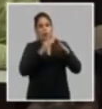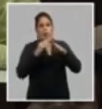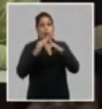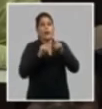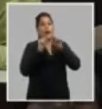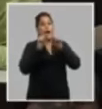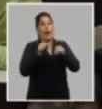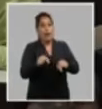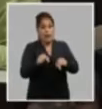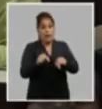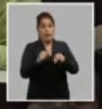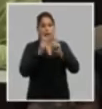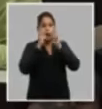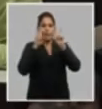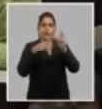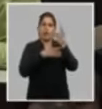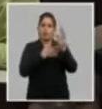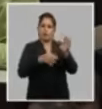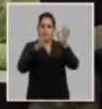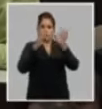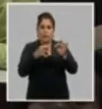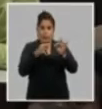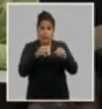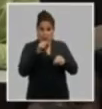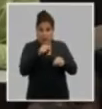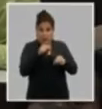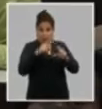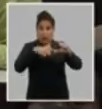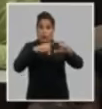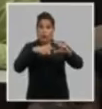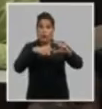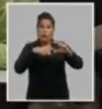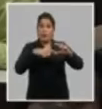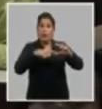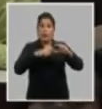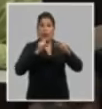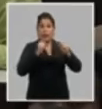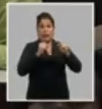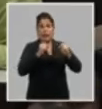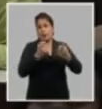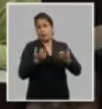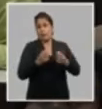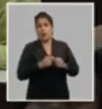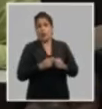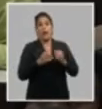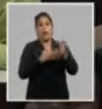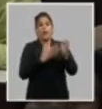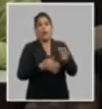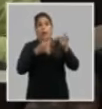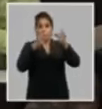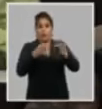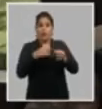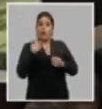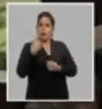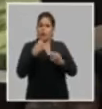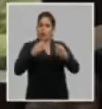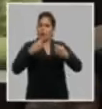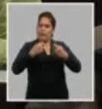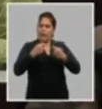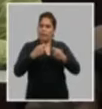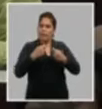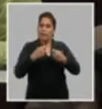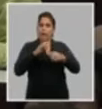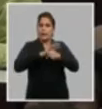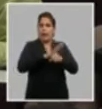ese reflejo de la vida real si lo colocamos el contenido más contundente es la verdad que nosotros debemos